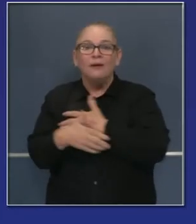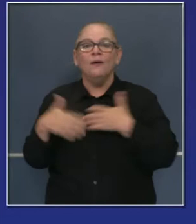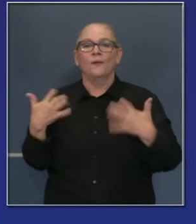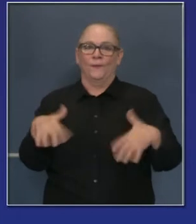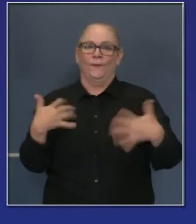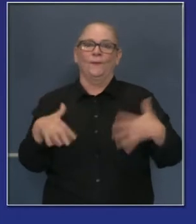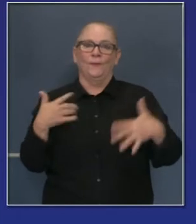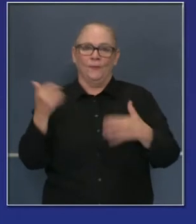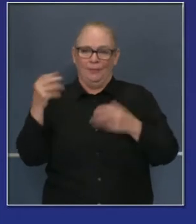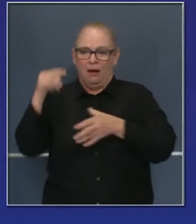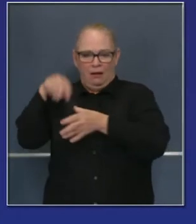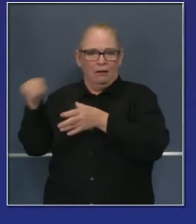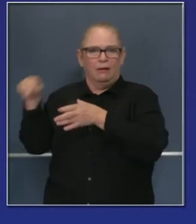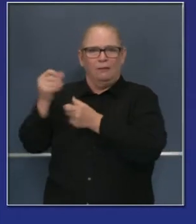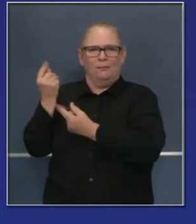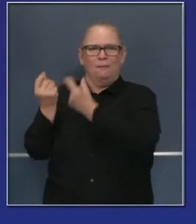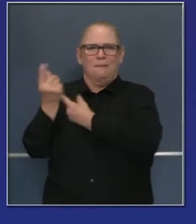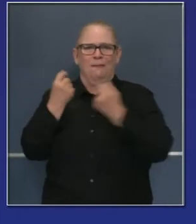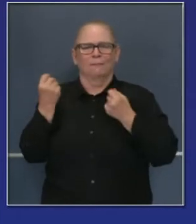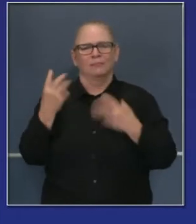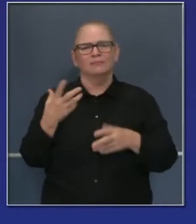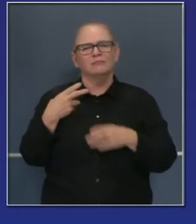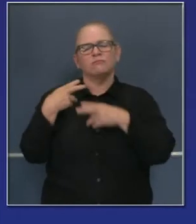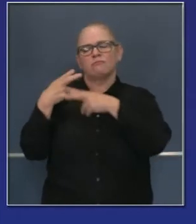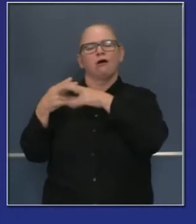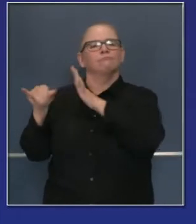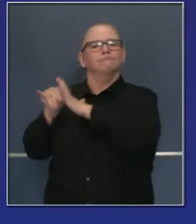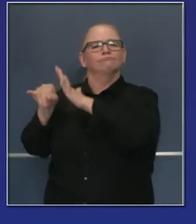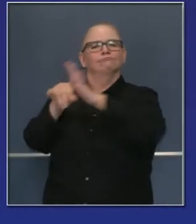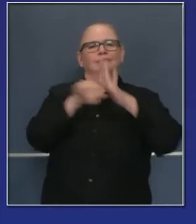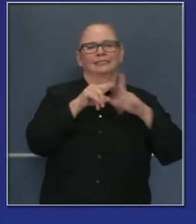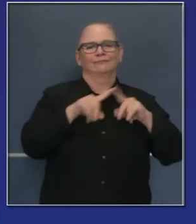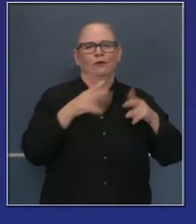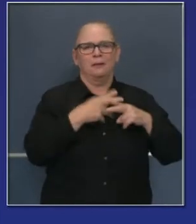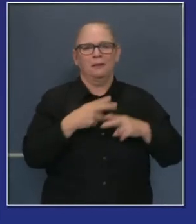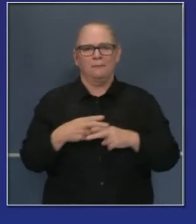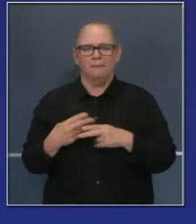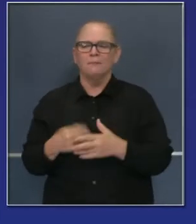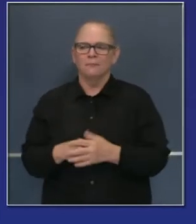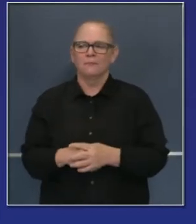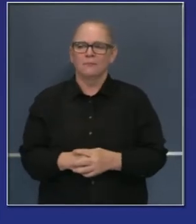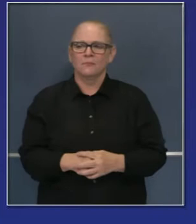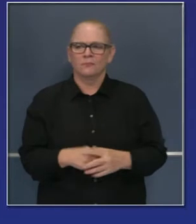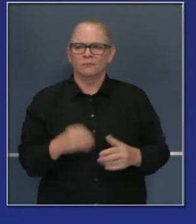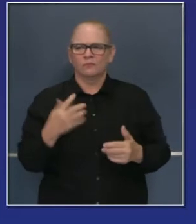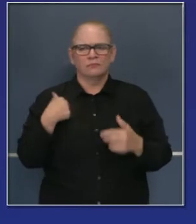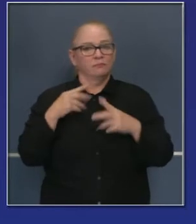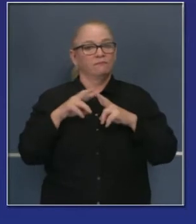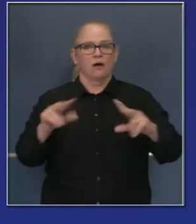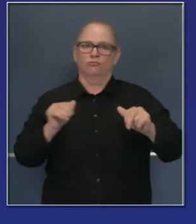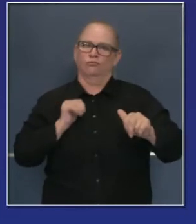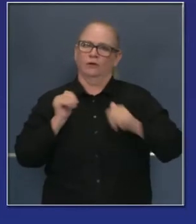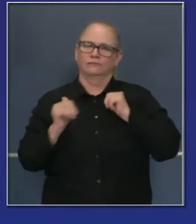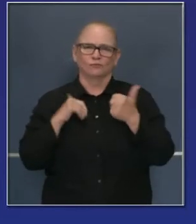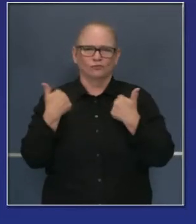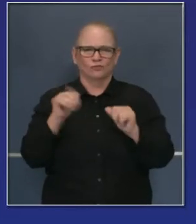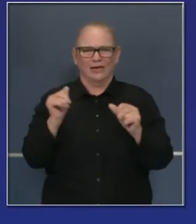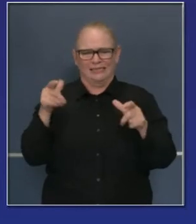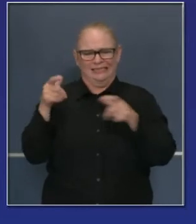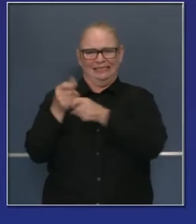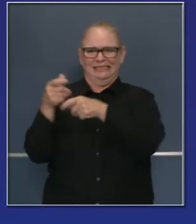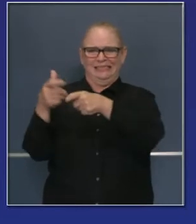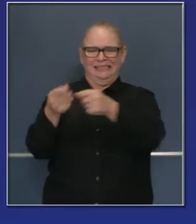están creciendo también por los relámpagos y estamos trabajando agresivamente para contenerlos